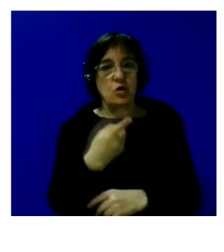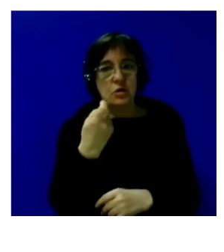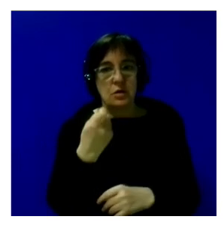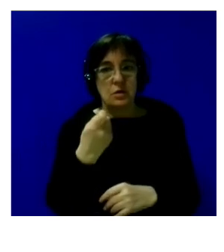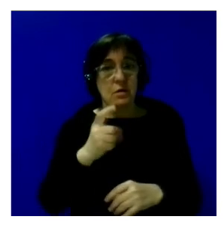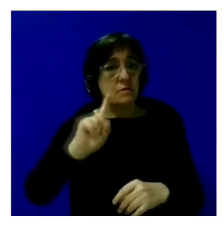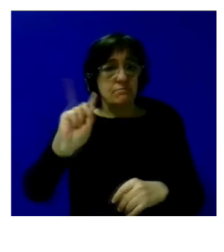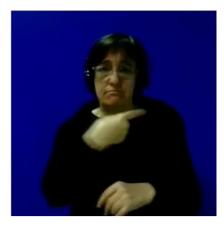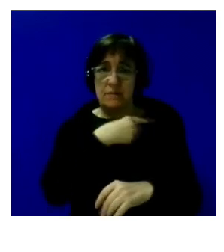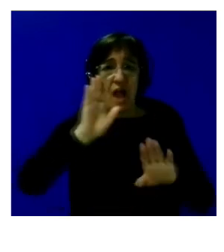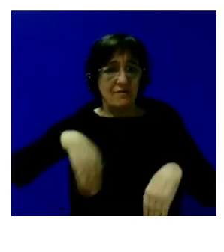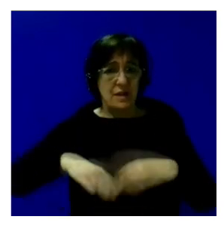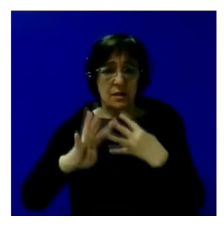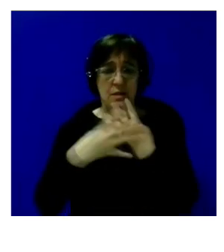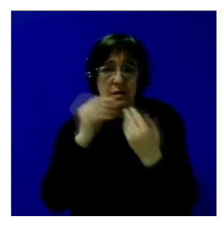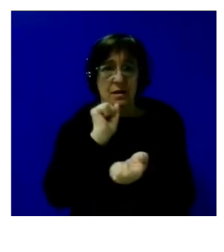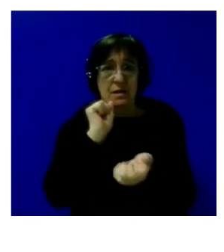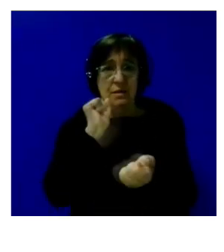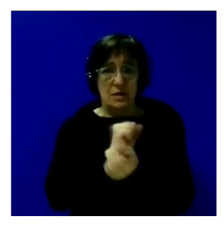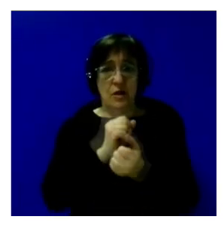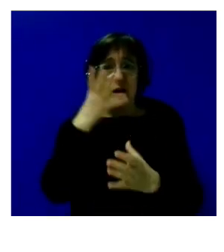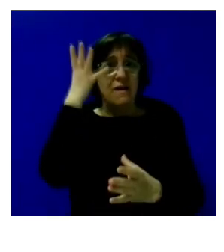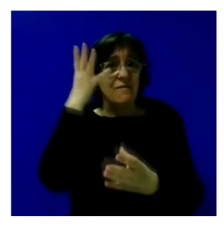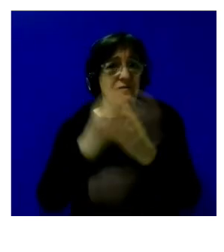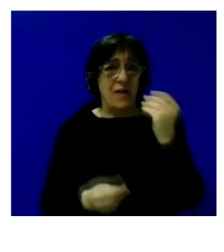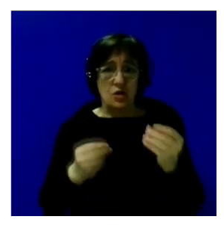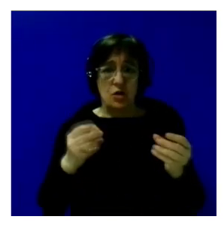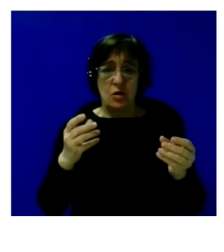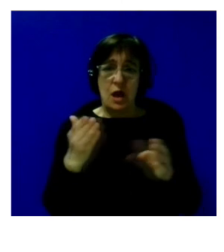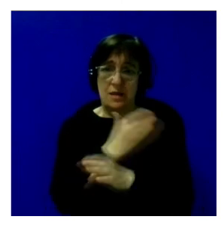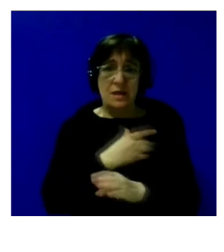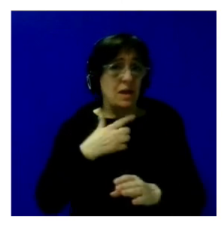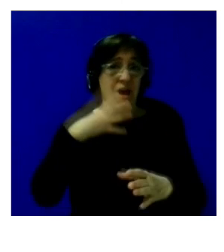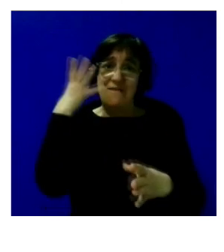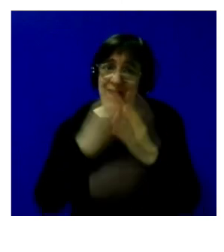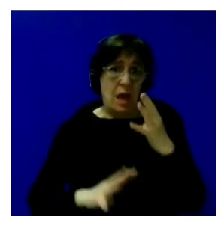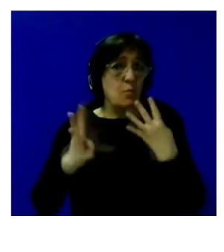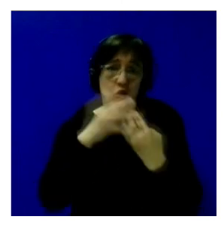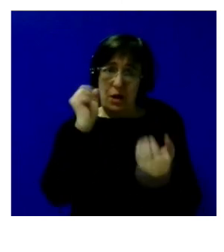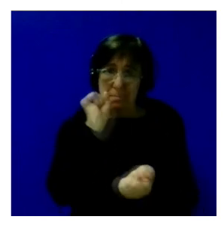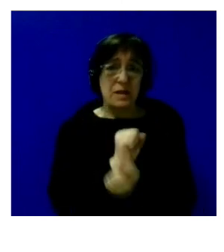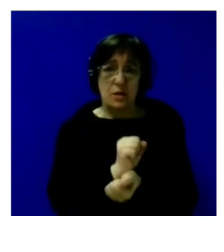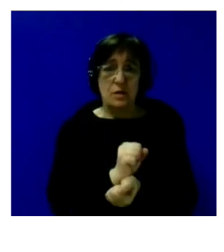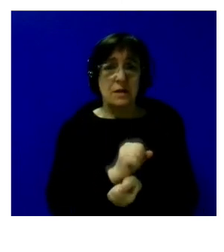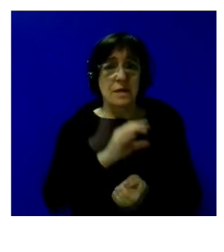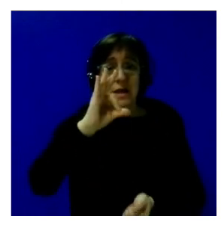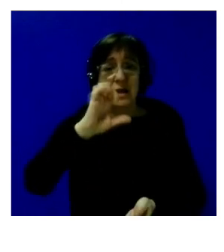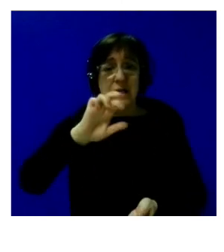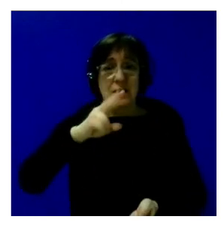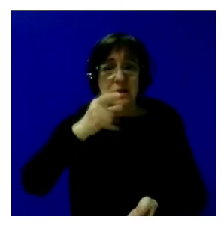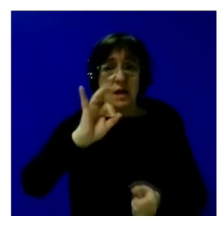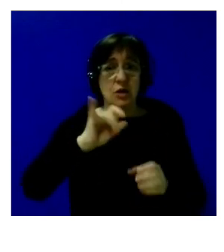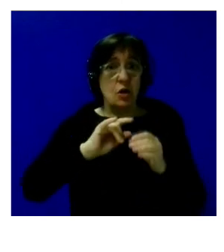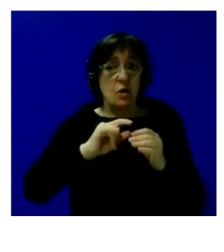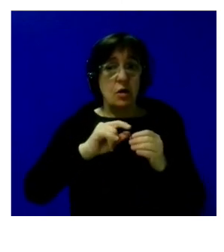y acabó en prisión falló antes y fallamos en prisión porque a Sergio el medio abierto le vino